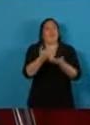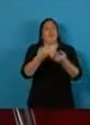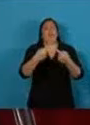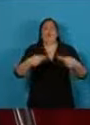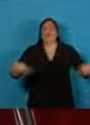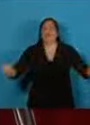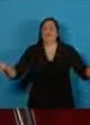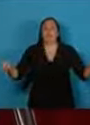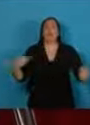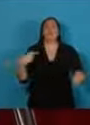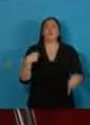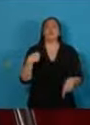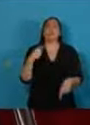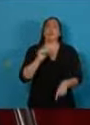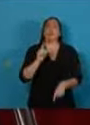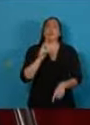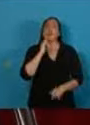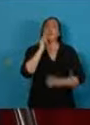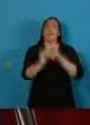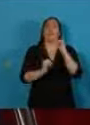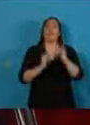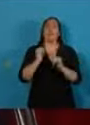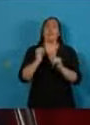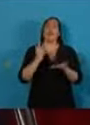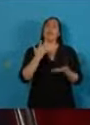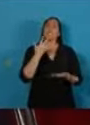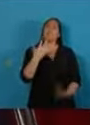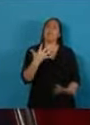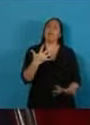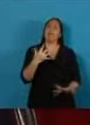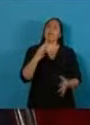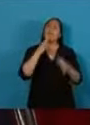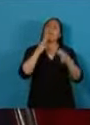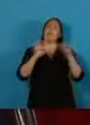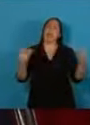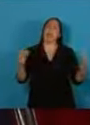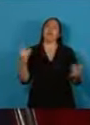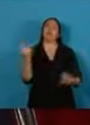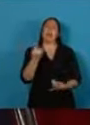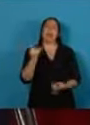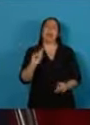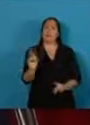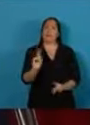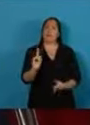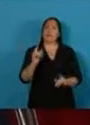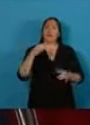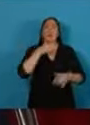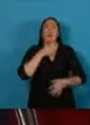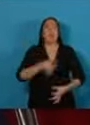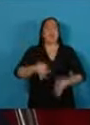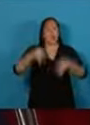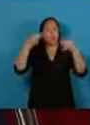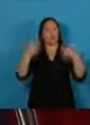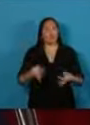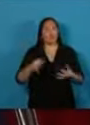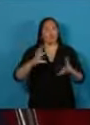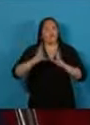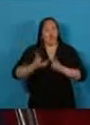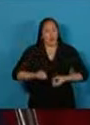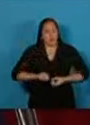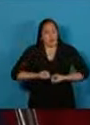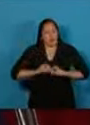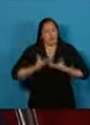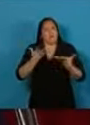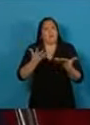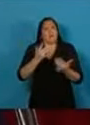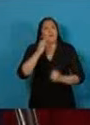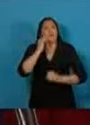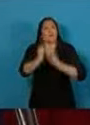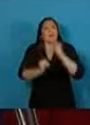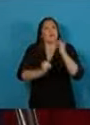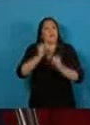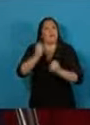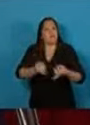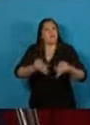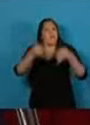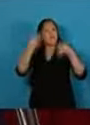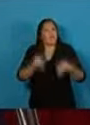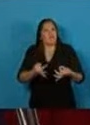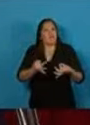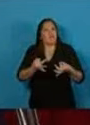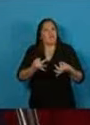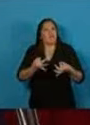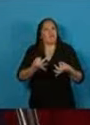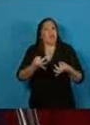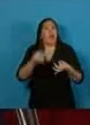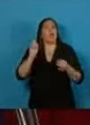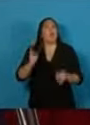gastadas ni artificiales. Quisiera que mis palabras expresen del modo más fiel posible el eco de